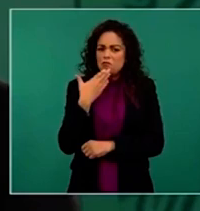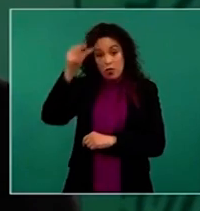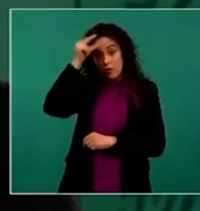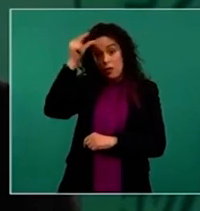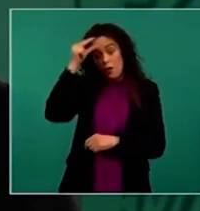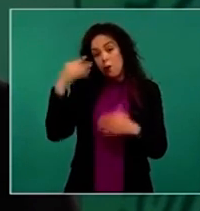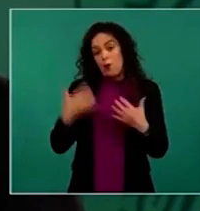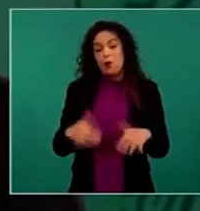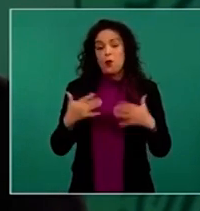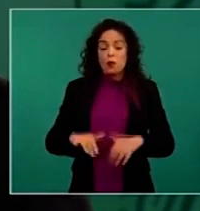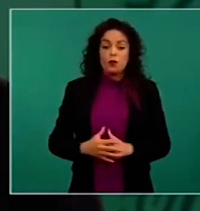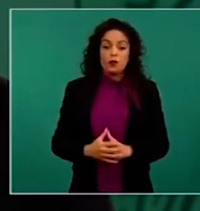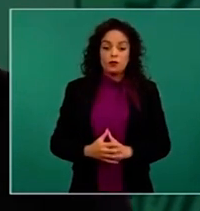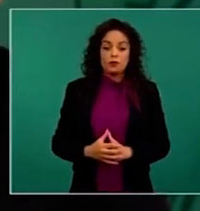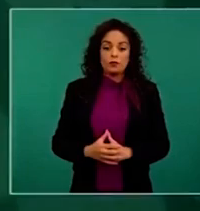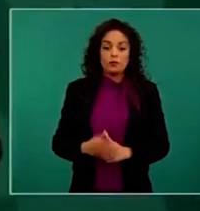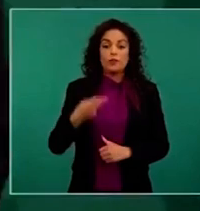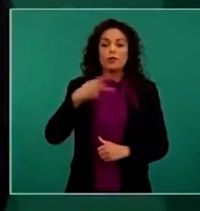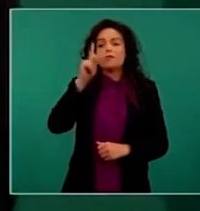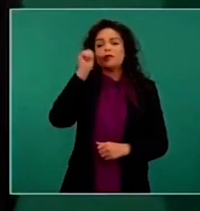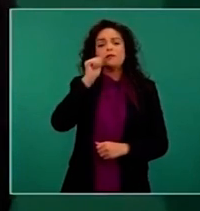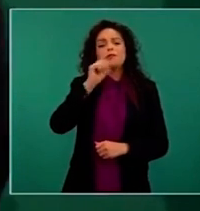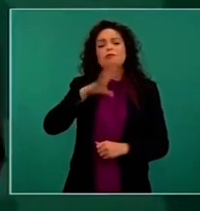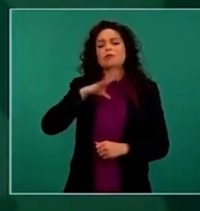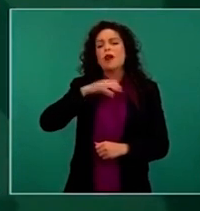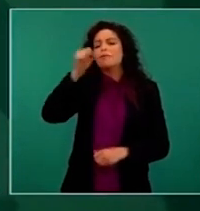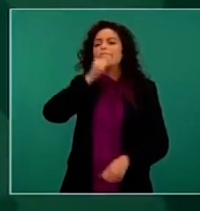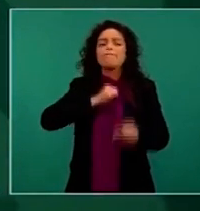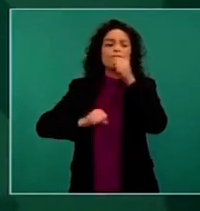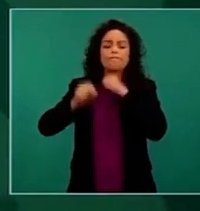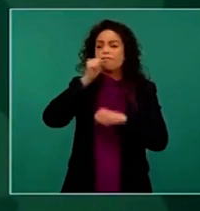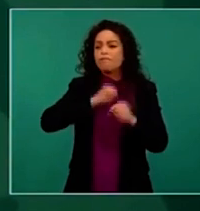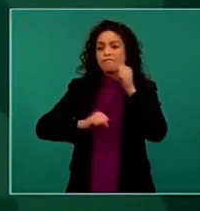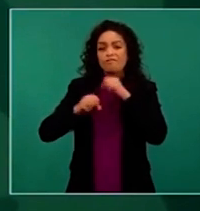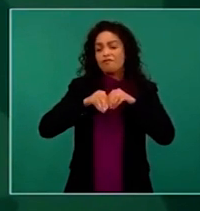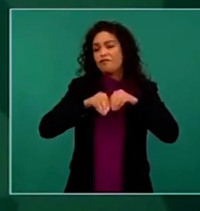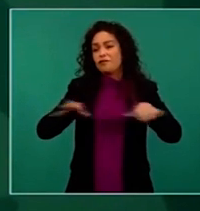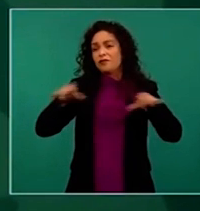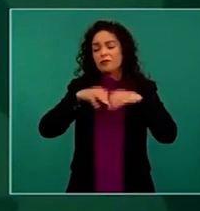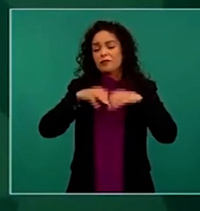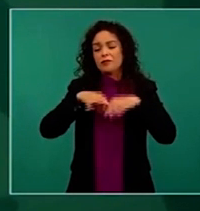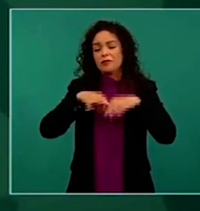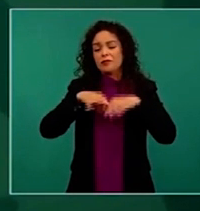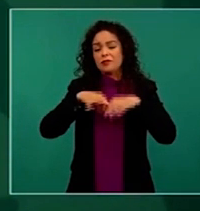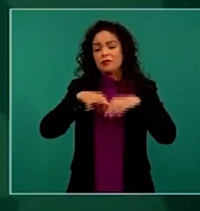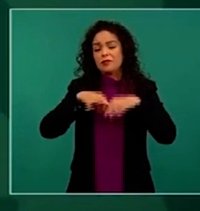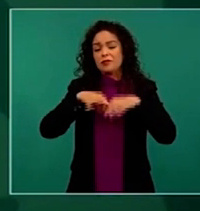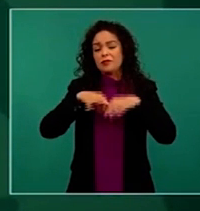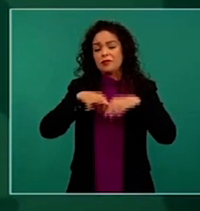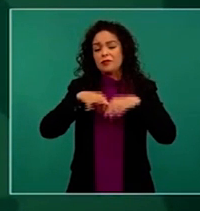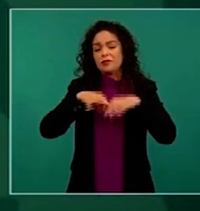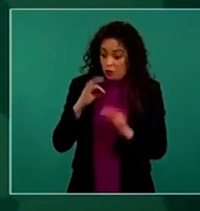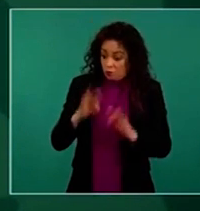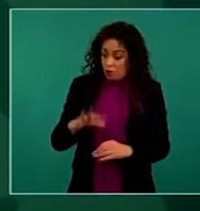Pero bueno, los rumores siempre existen. Yo no tengo ninguna información